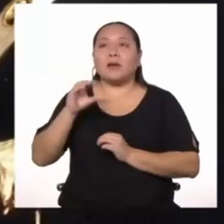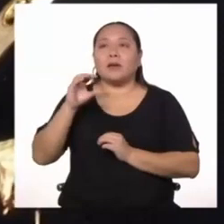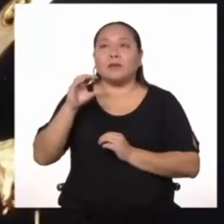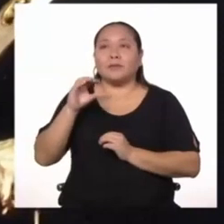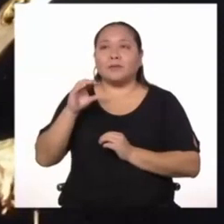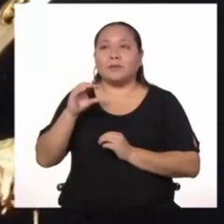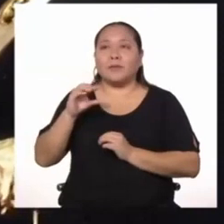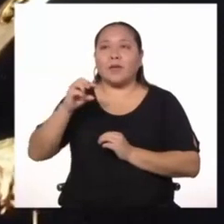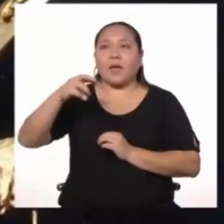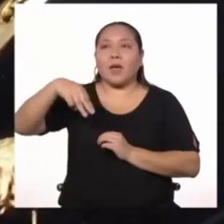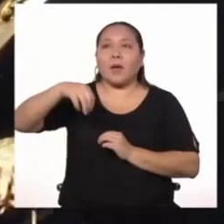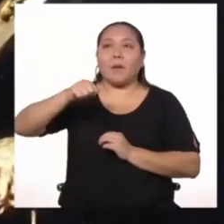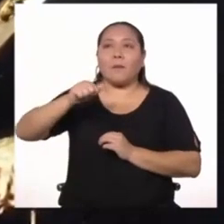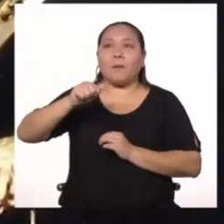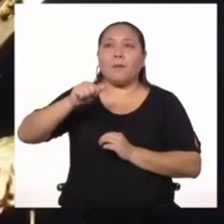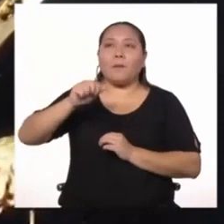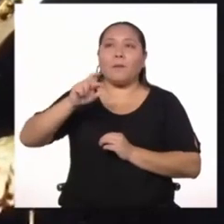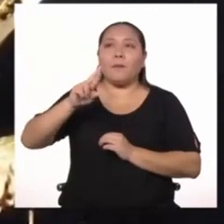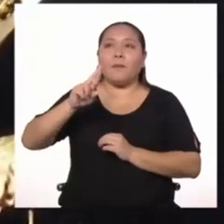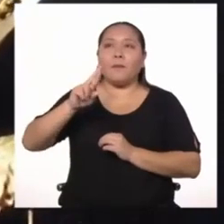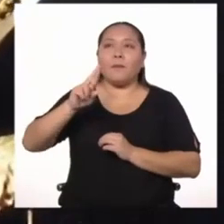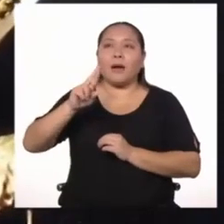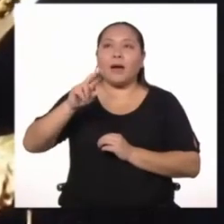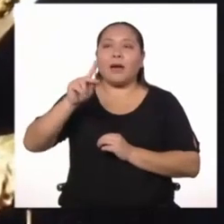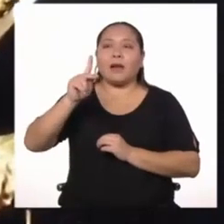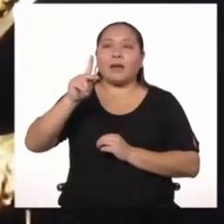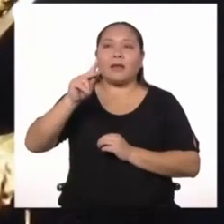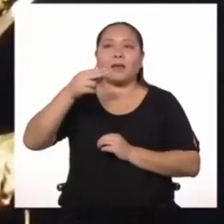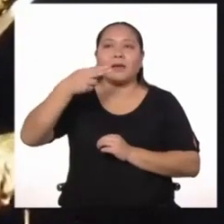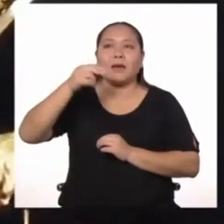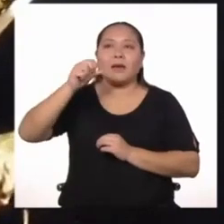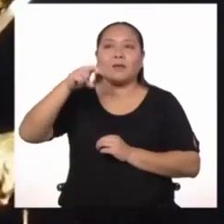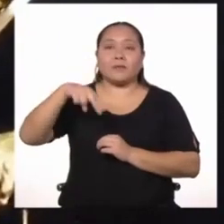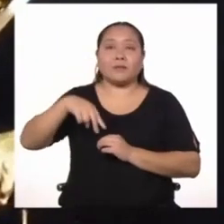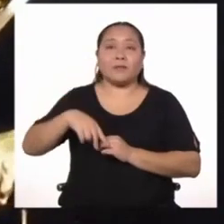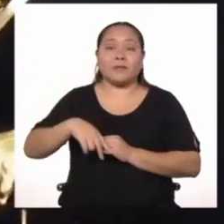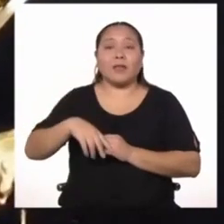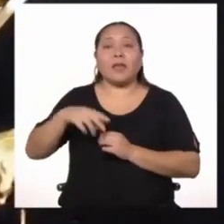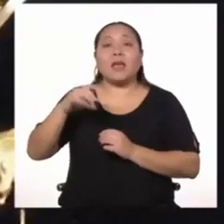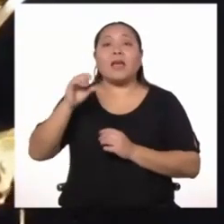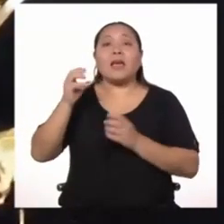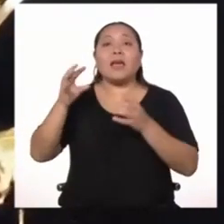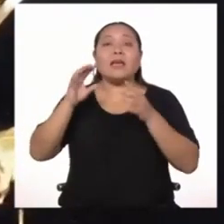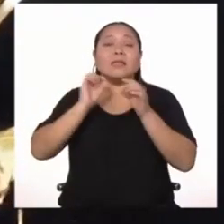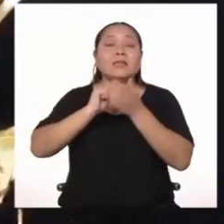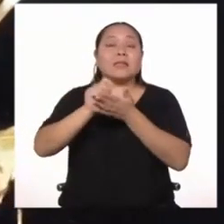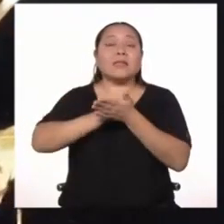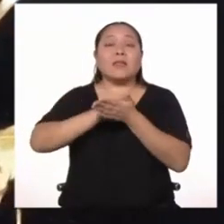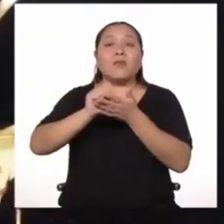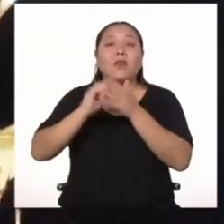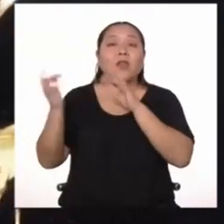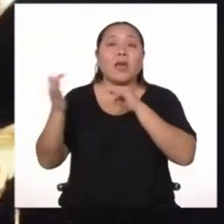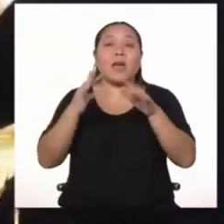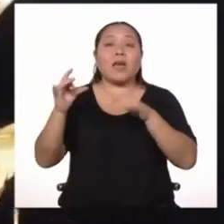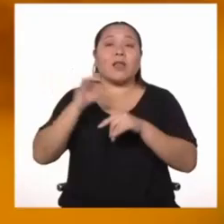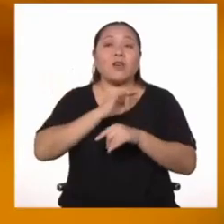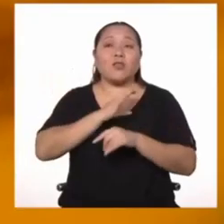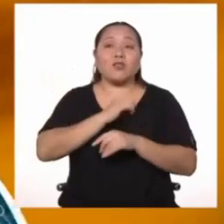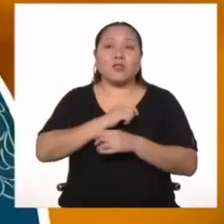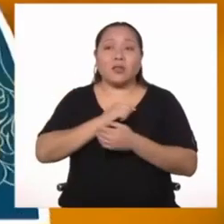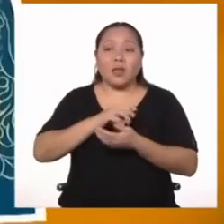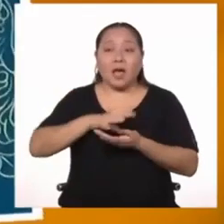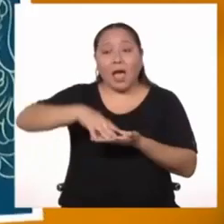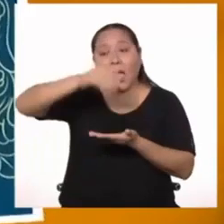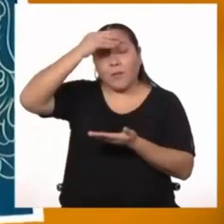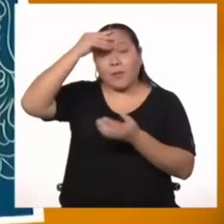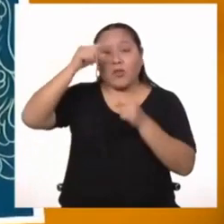libro sobre la guerra con Chile, aprendió quechua y estudió nuestro pasado prehispánico.